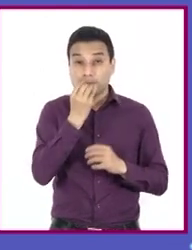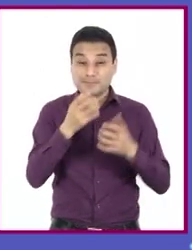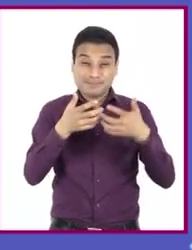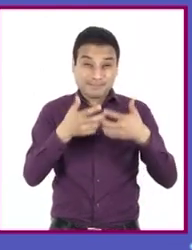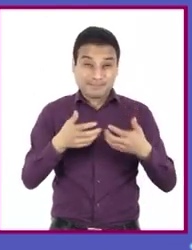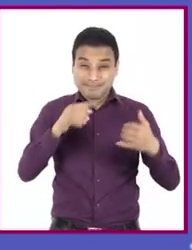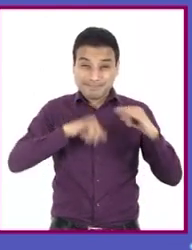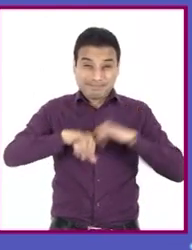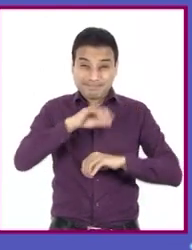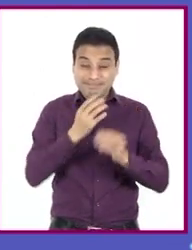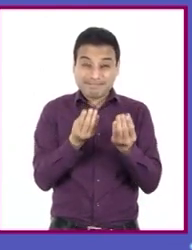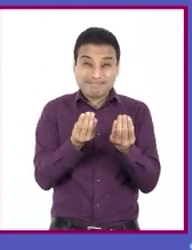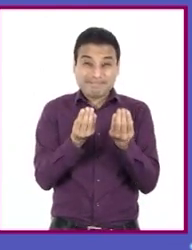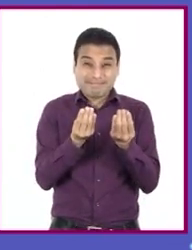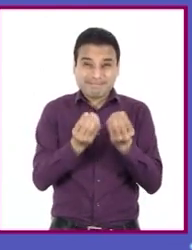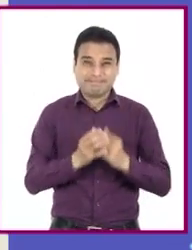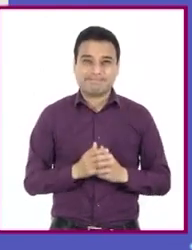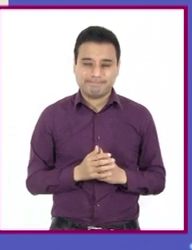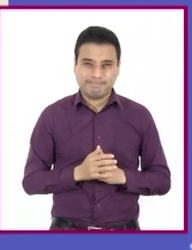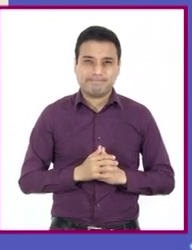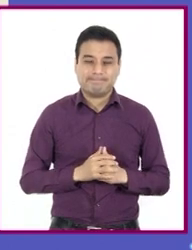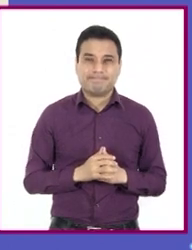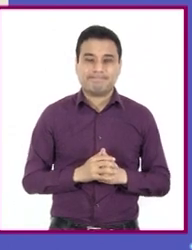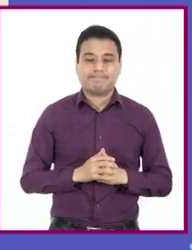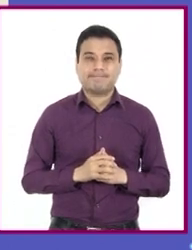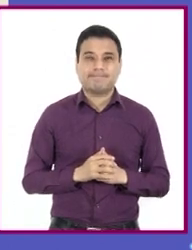comúnmente les llamamos alimentos chatarra.